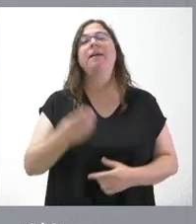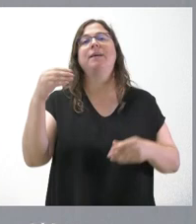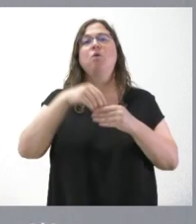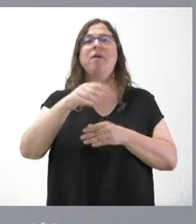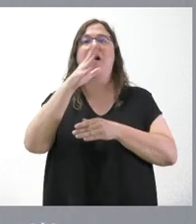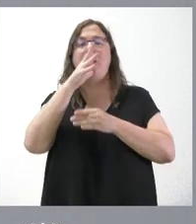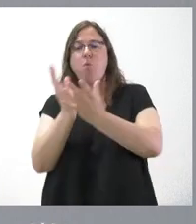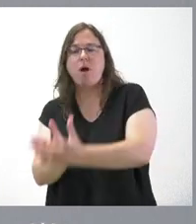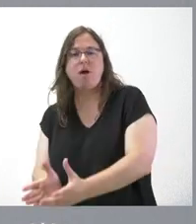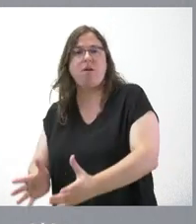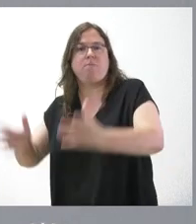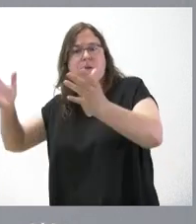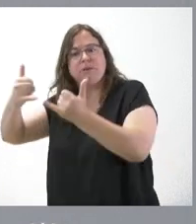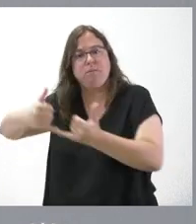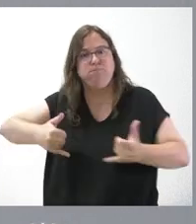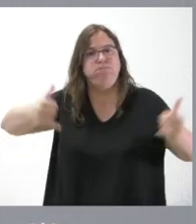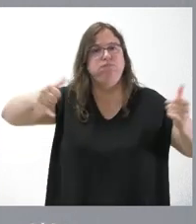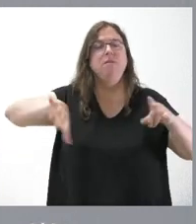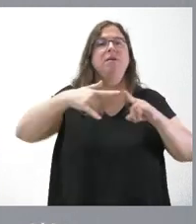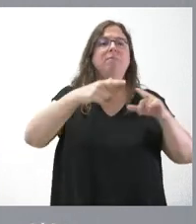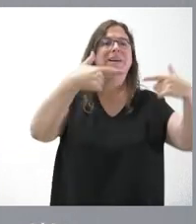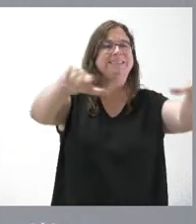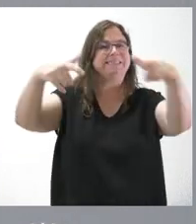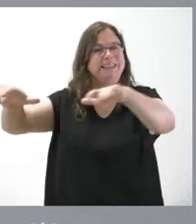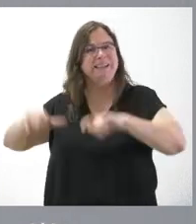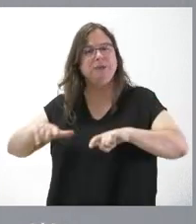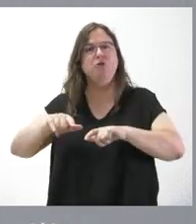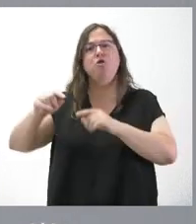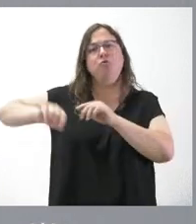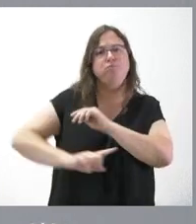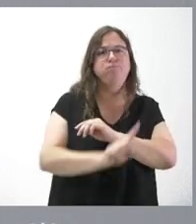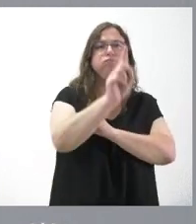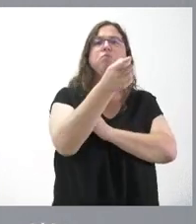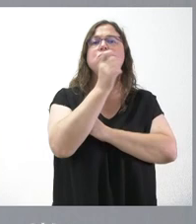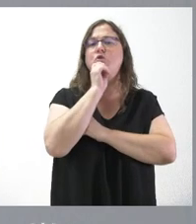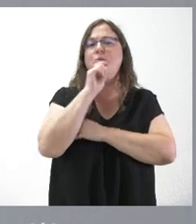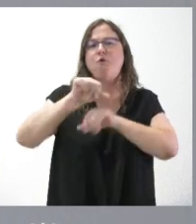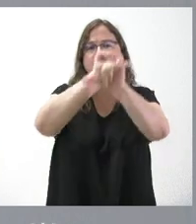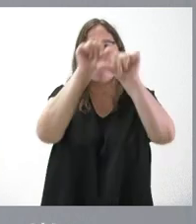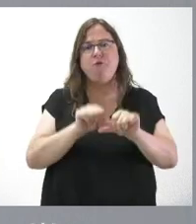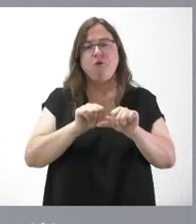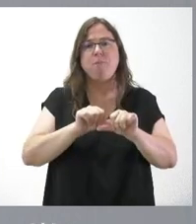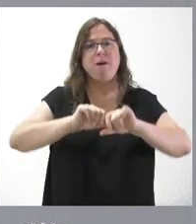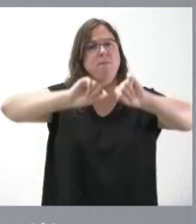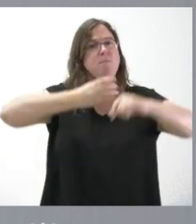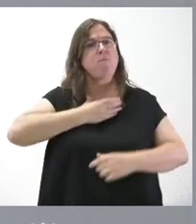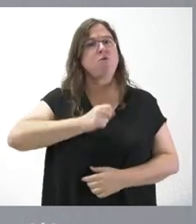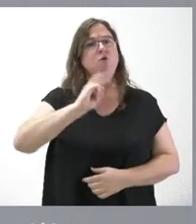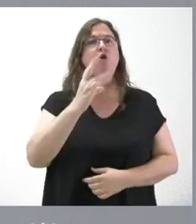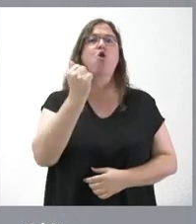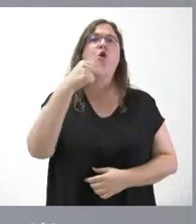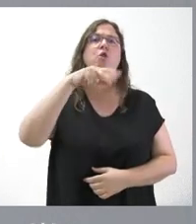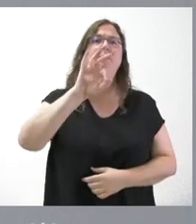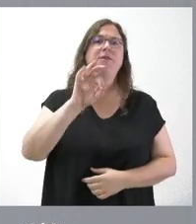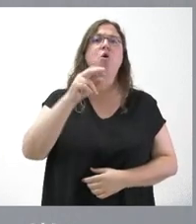las balsas de almacenamiento y la electrificación de los sectores, la impulsión y el riego de los mismos en los términos municipales de Cordobío de los